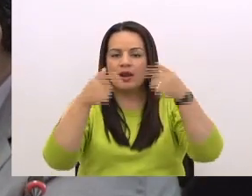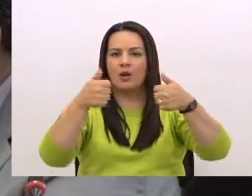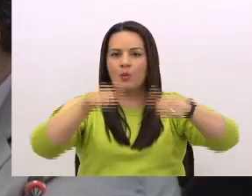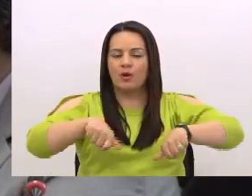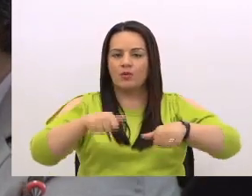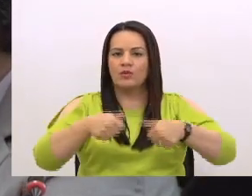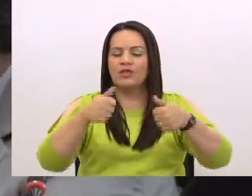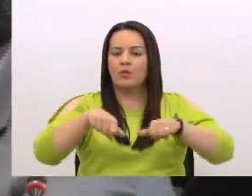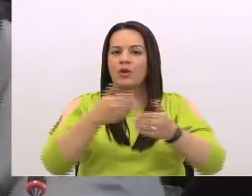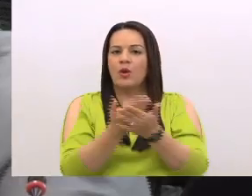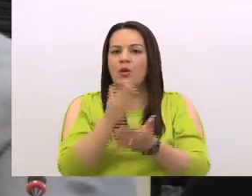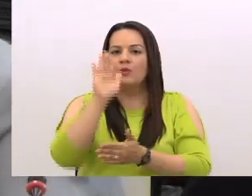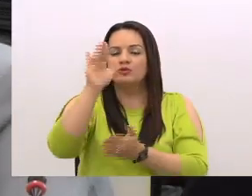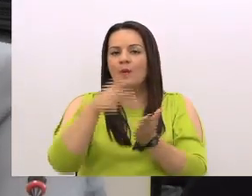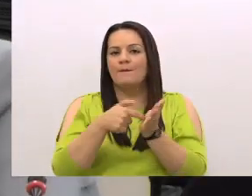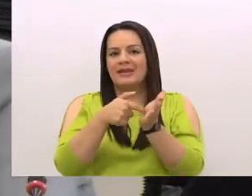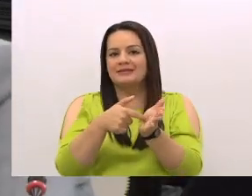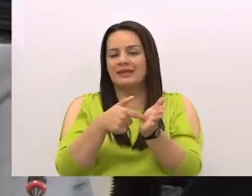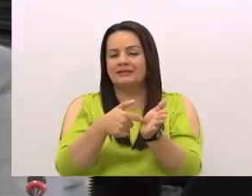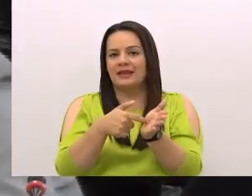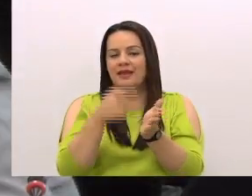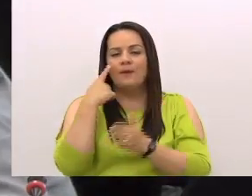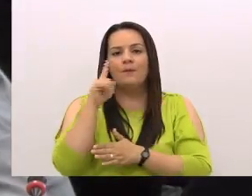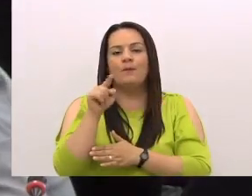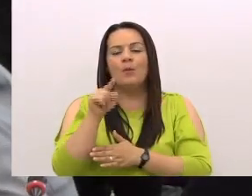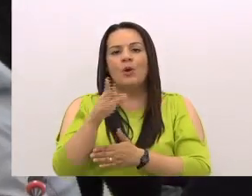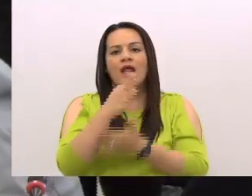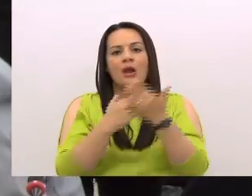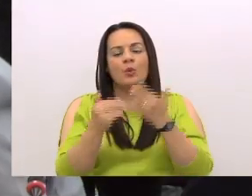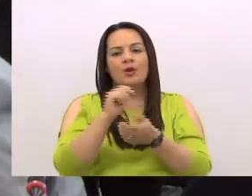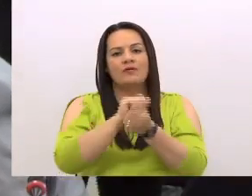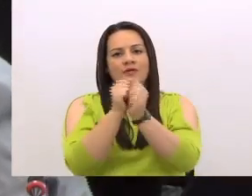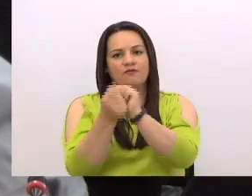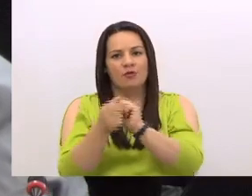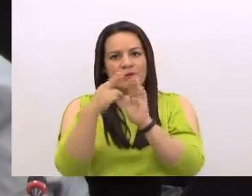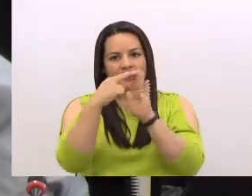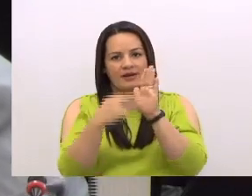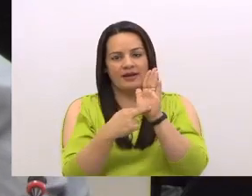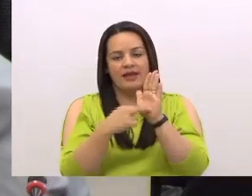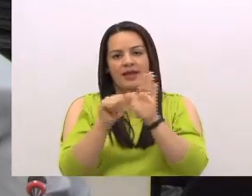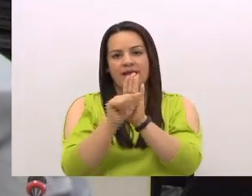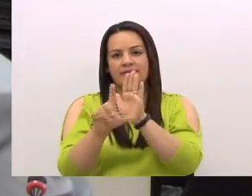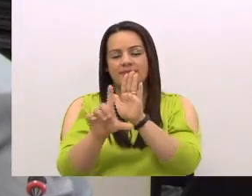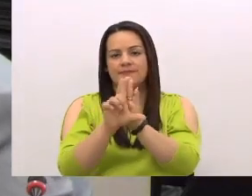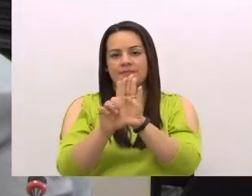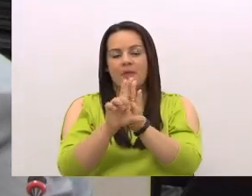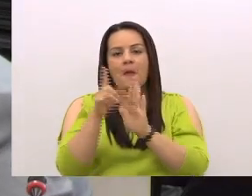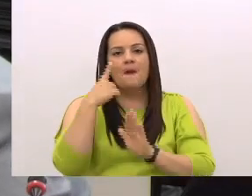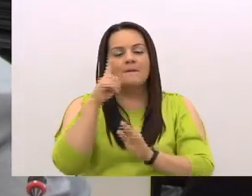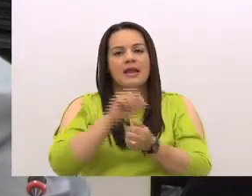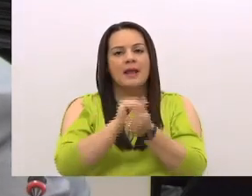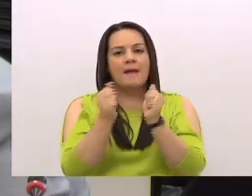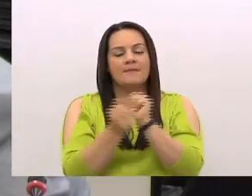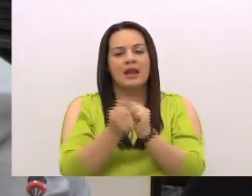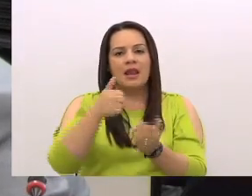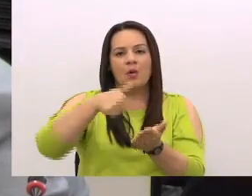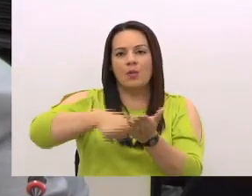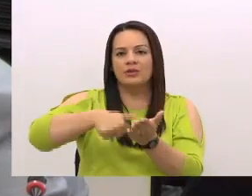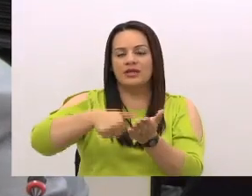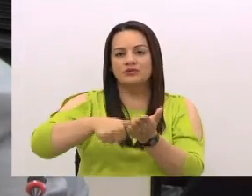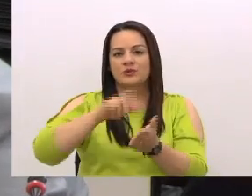moción que ha sido presentada con respecto a algunas reformas al reglamento de la Asamblea Legislativa para cambiar la votación